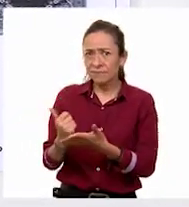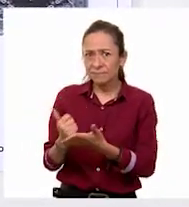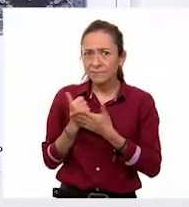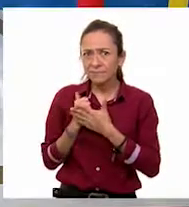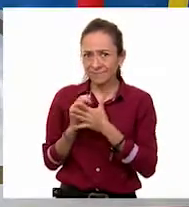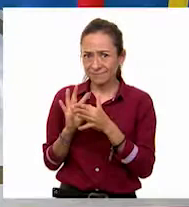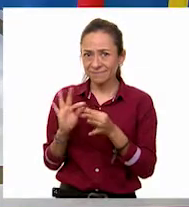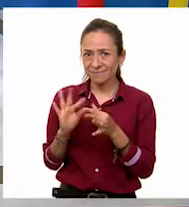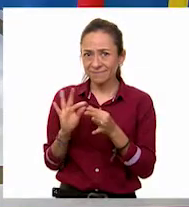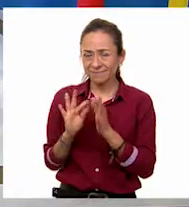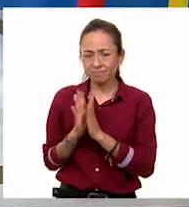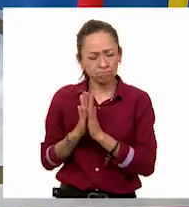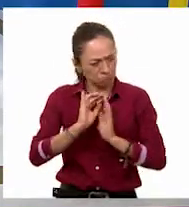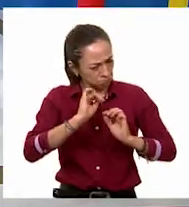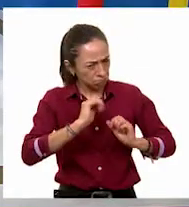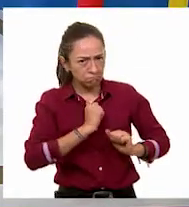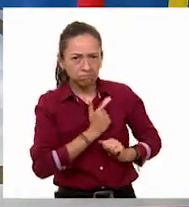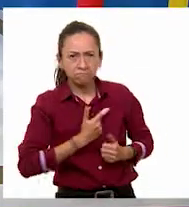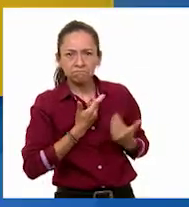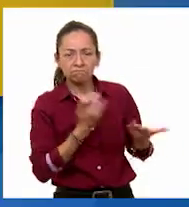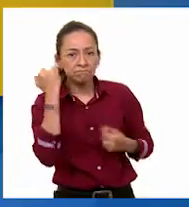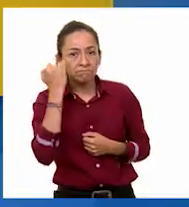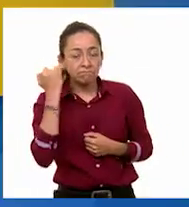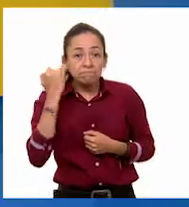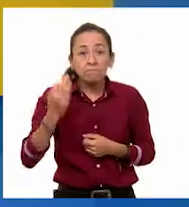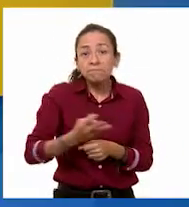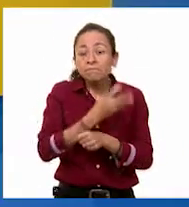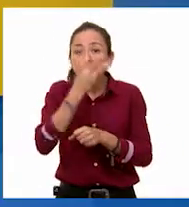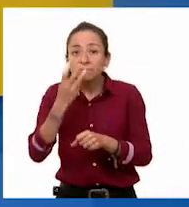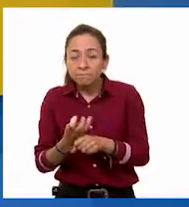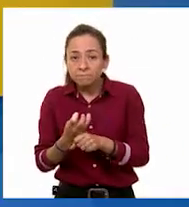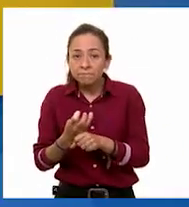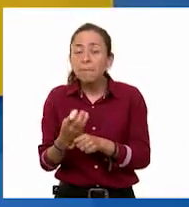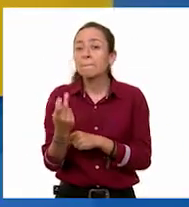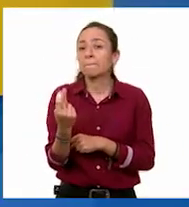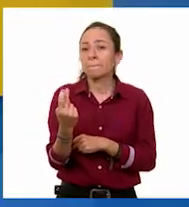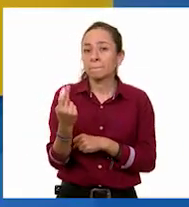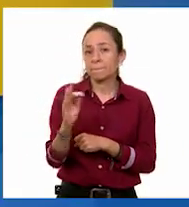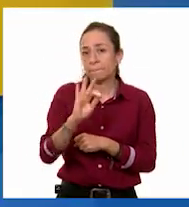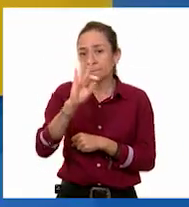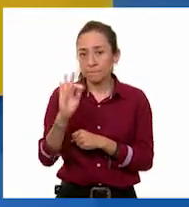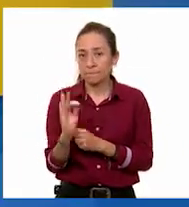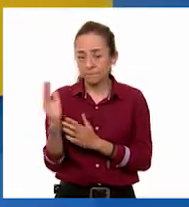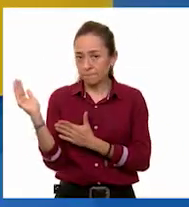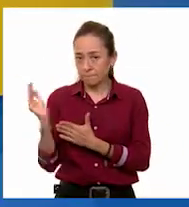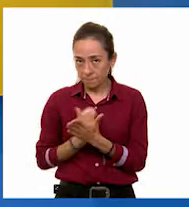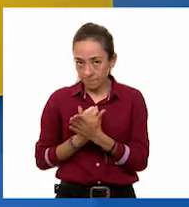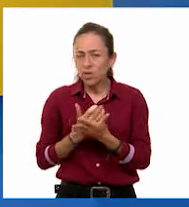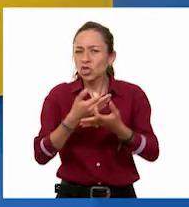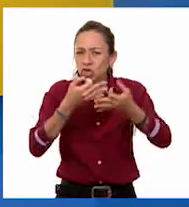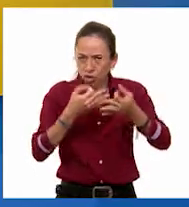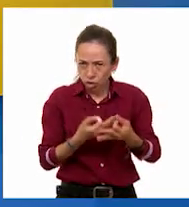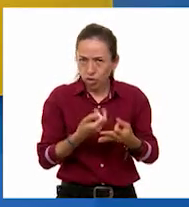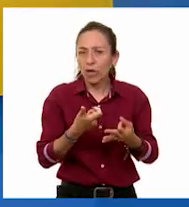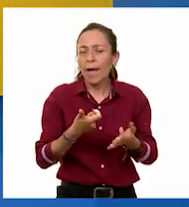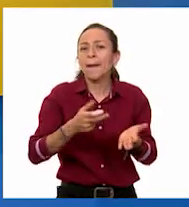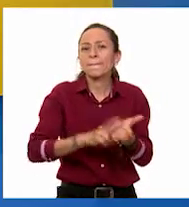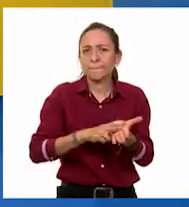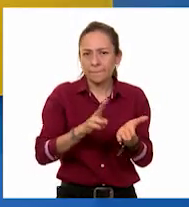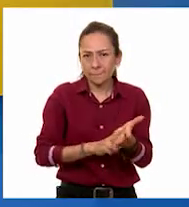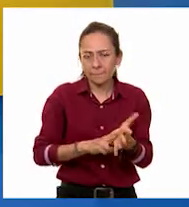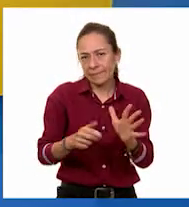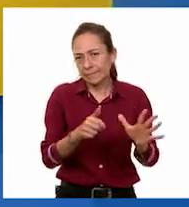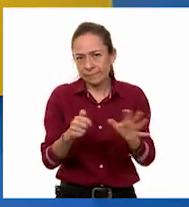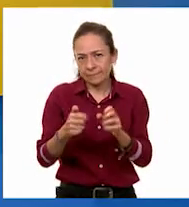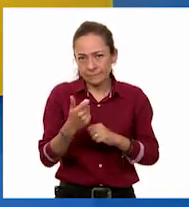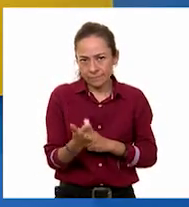Jenny. Muy bien. La tercera alfombra tiene un descuento del 25% y tiene un costo de 600 pesos. Por lo tanto, el